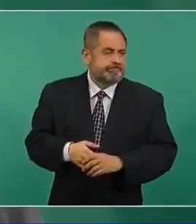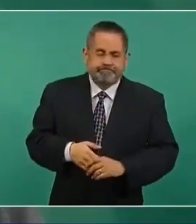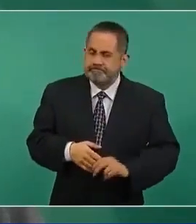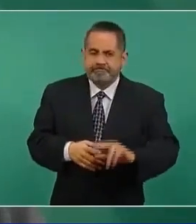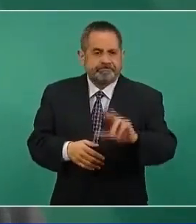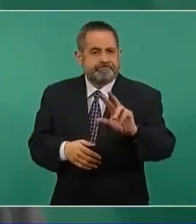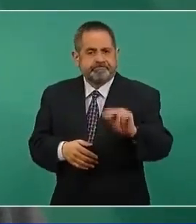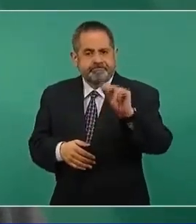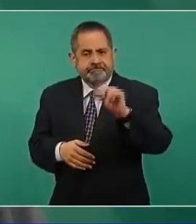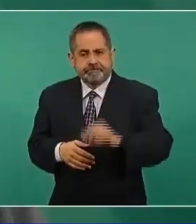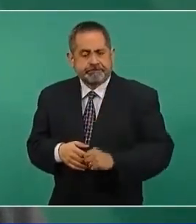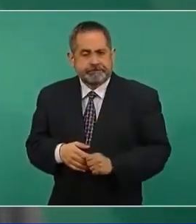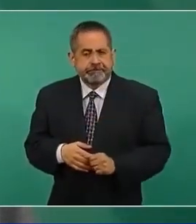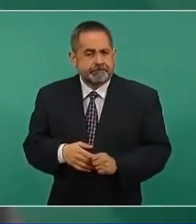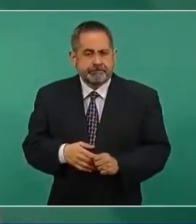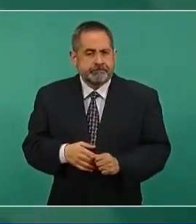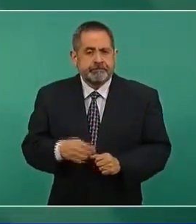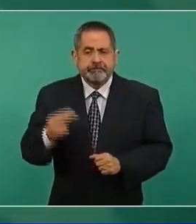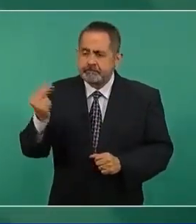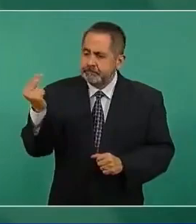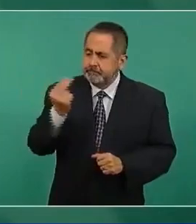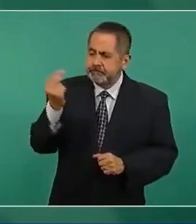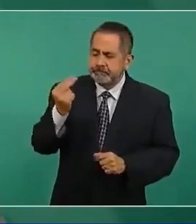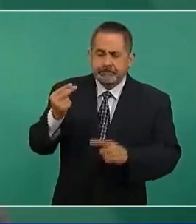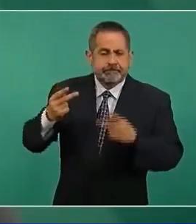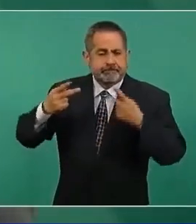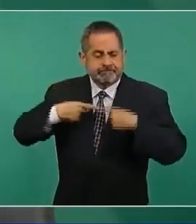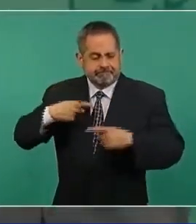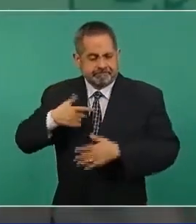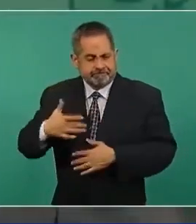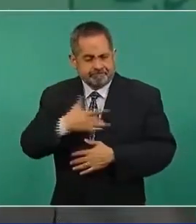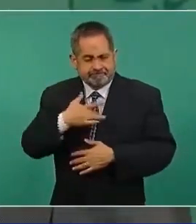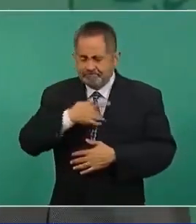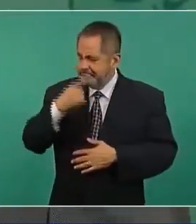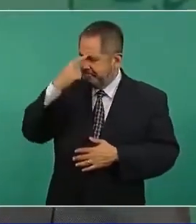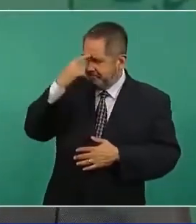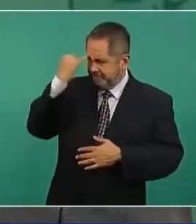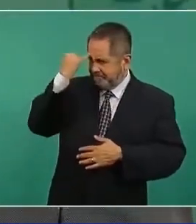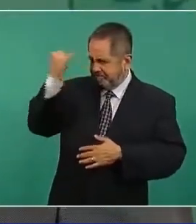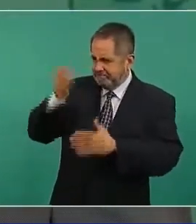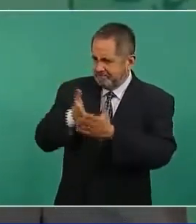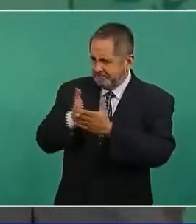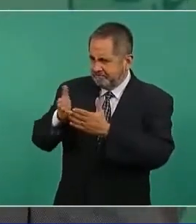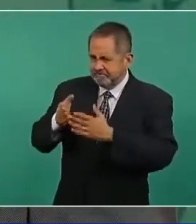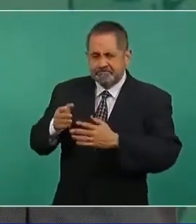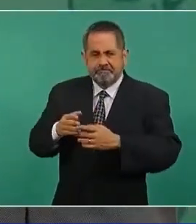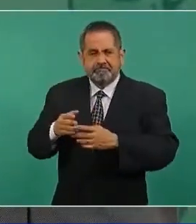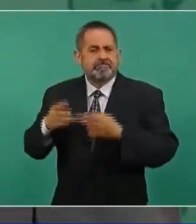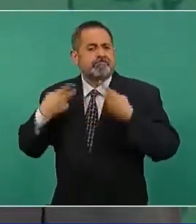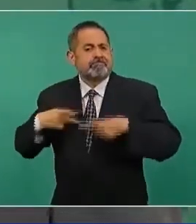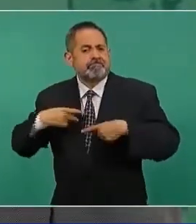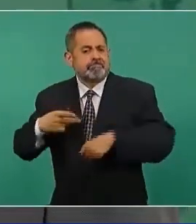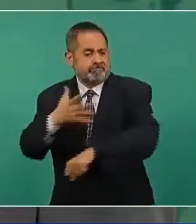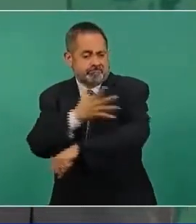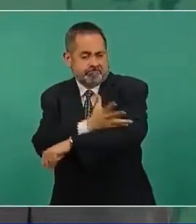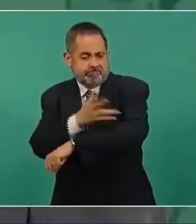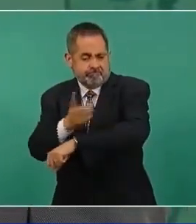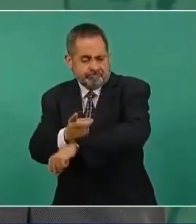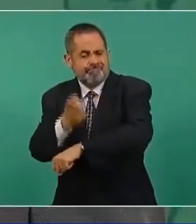no, se requiere gente con convicciones y gente honesta,